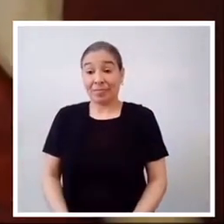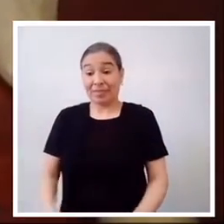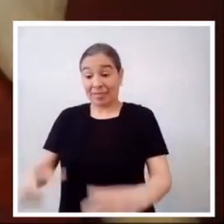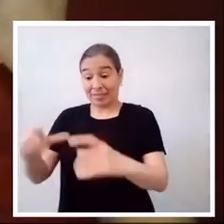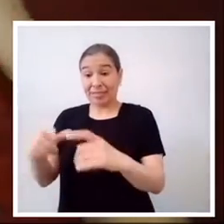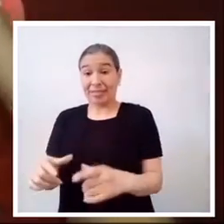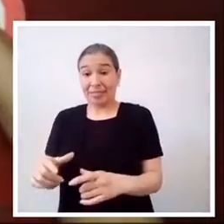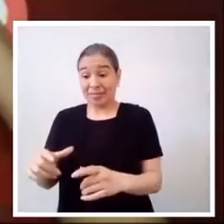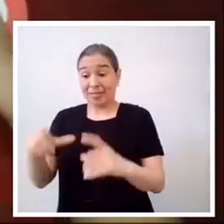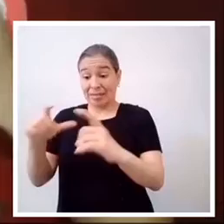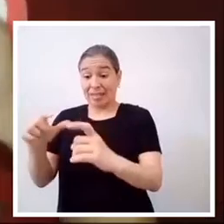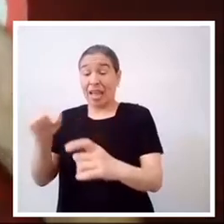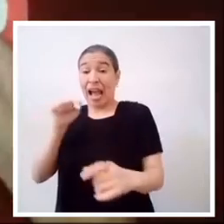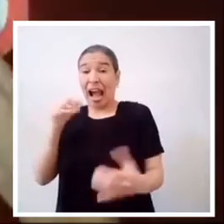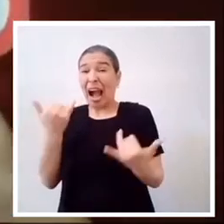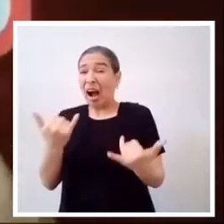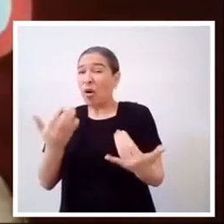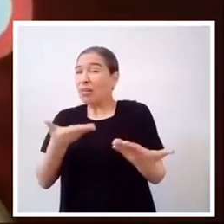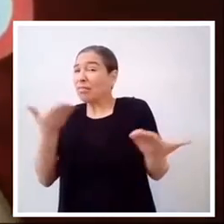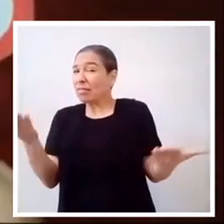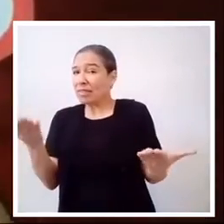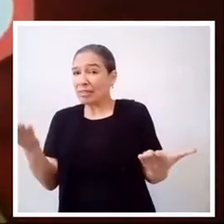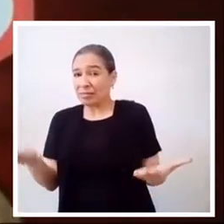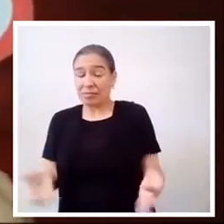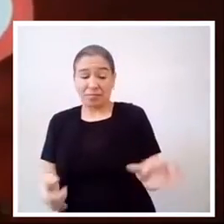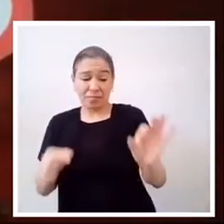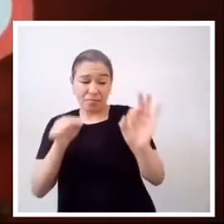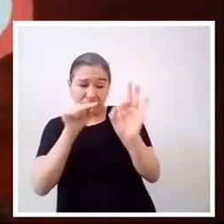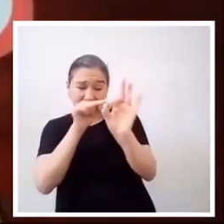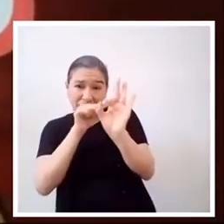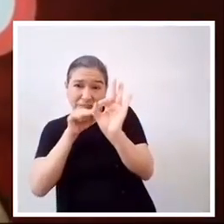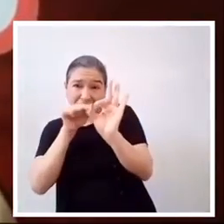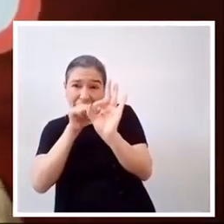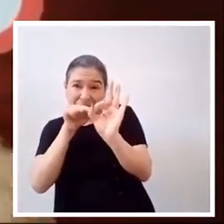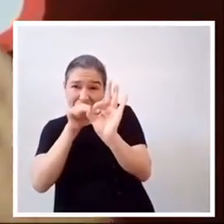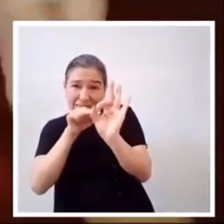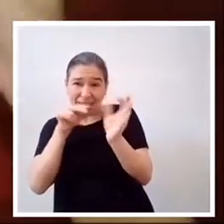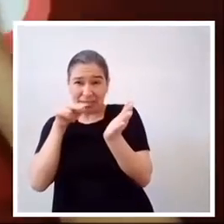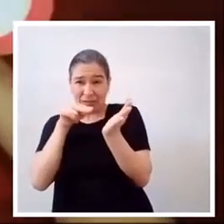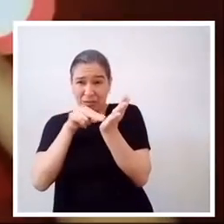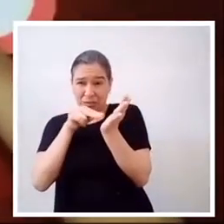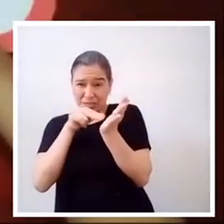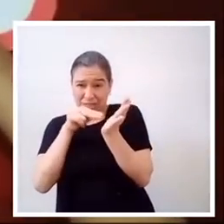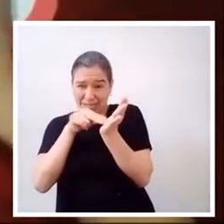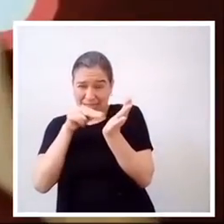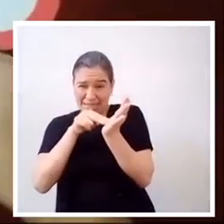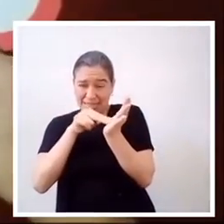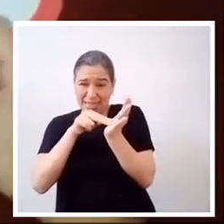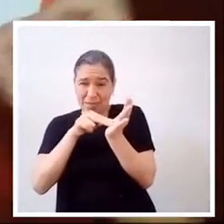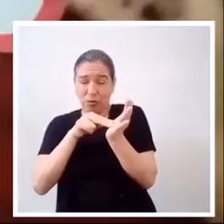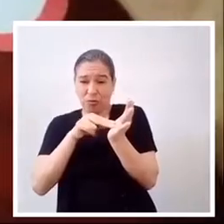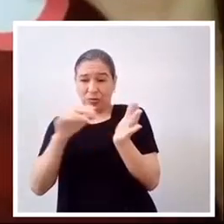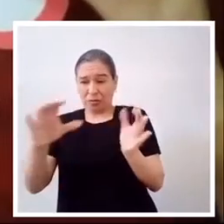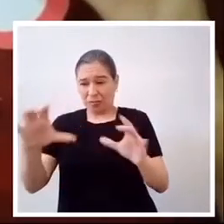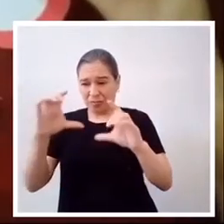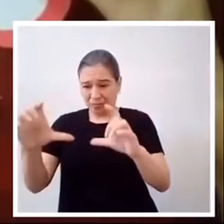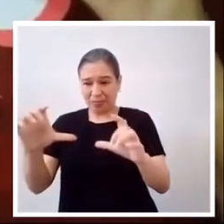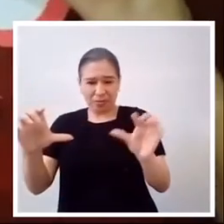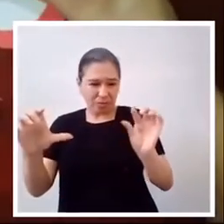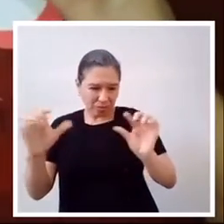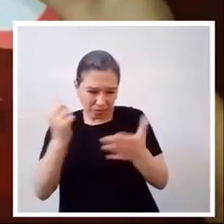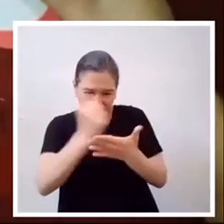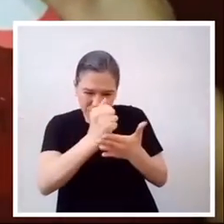Sobre el círculo blanco, pegaremos el pequeño círculo